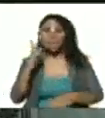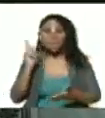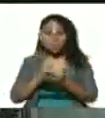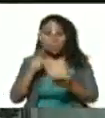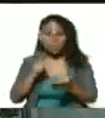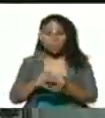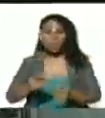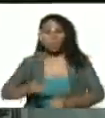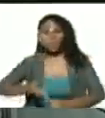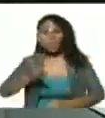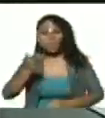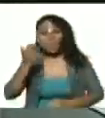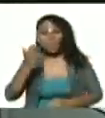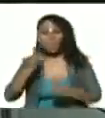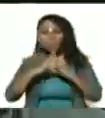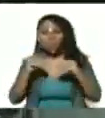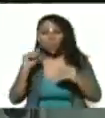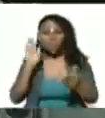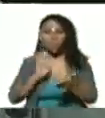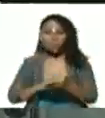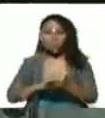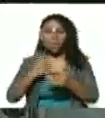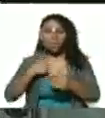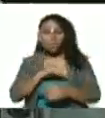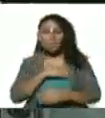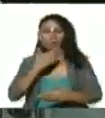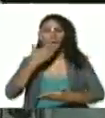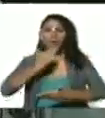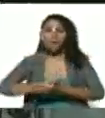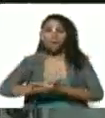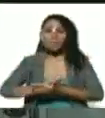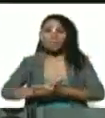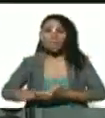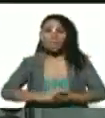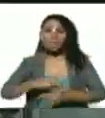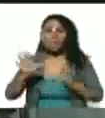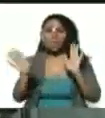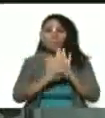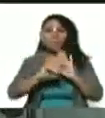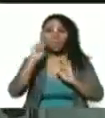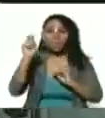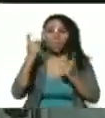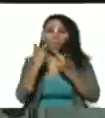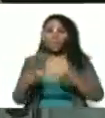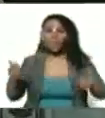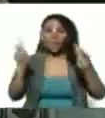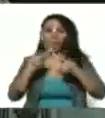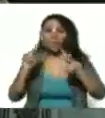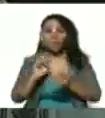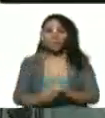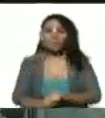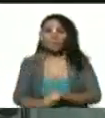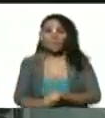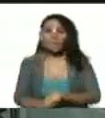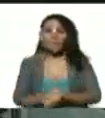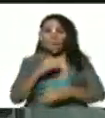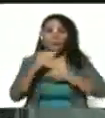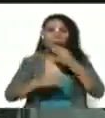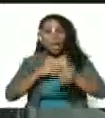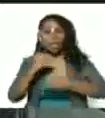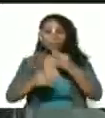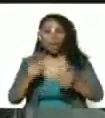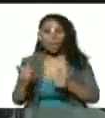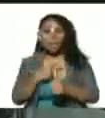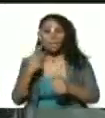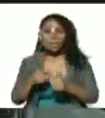protagónico todo lo que está establecido en nuestra carta magna en nuestra constitución todos nuestros valores incontrovertibles y nuestros